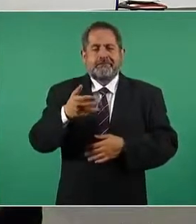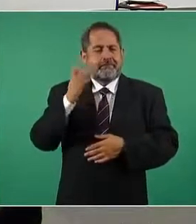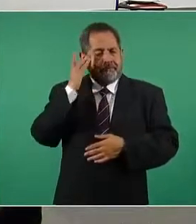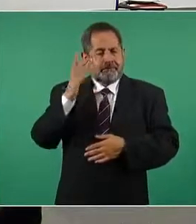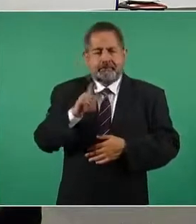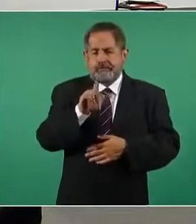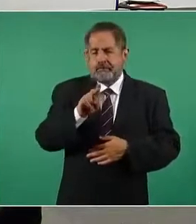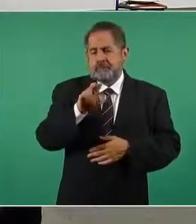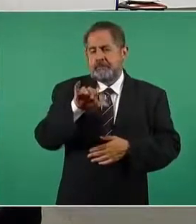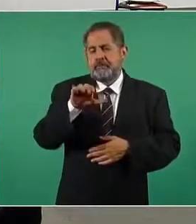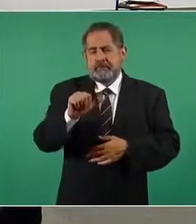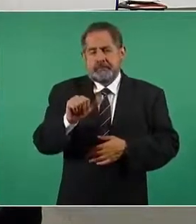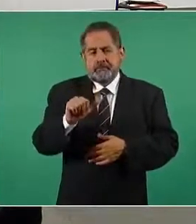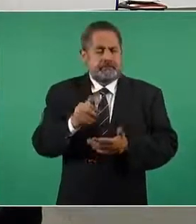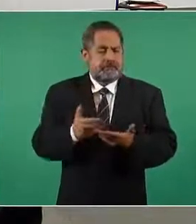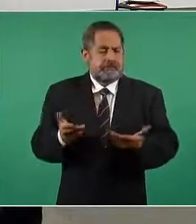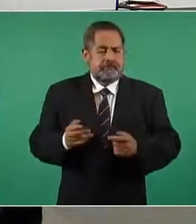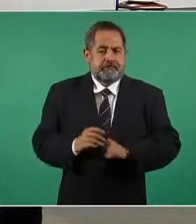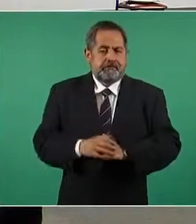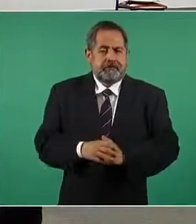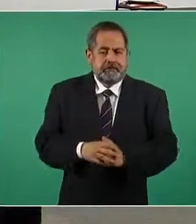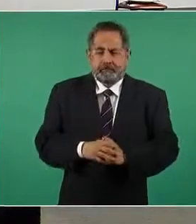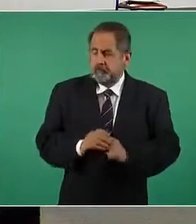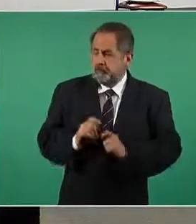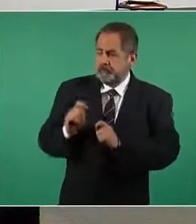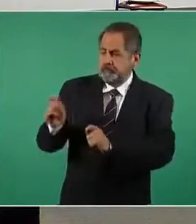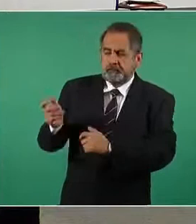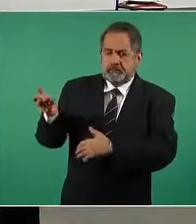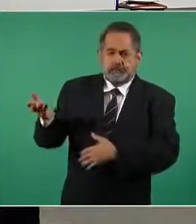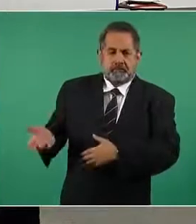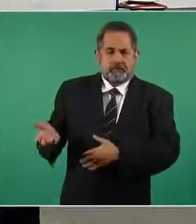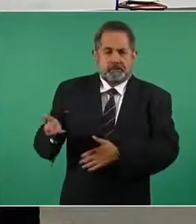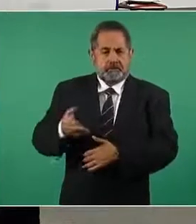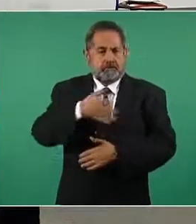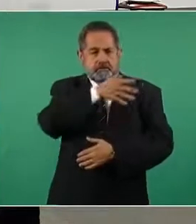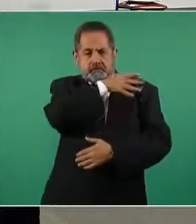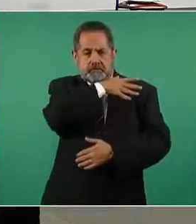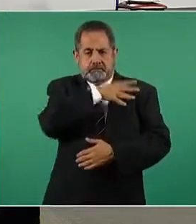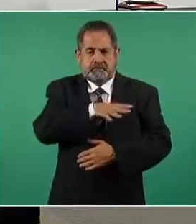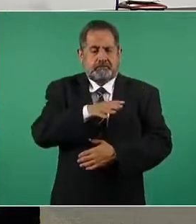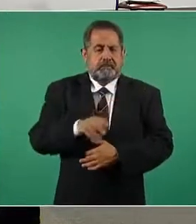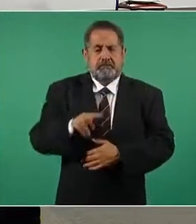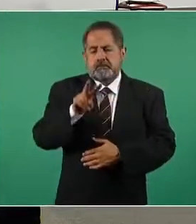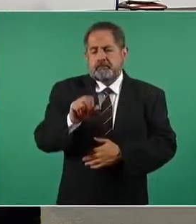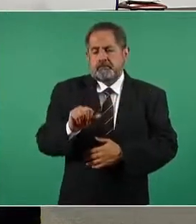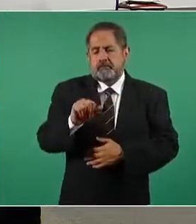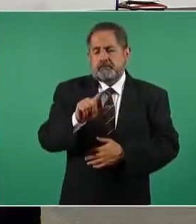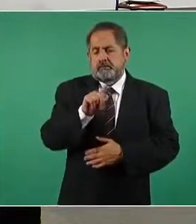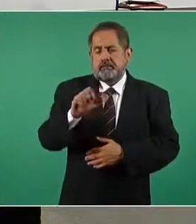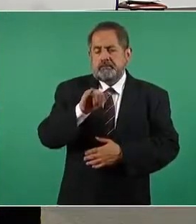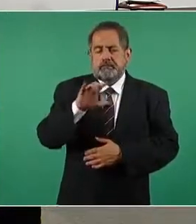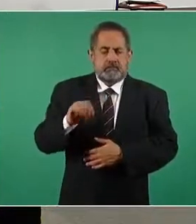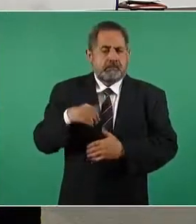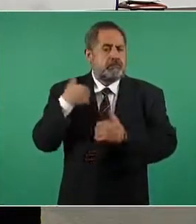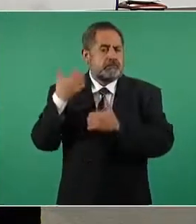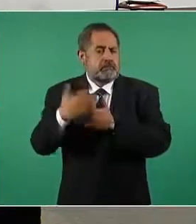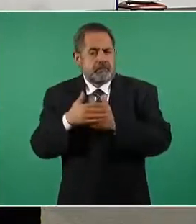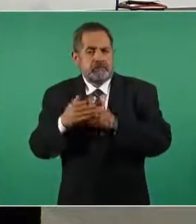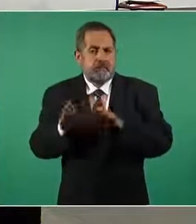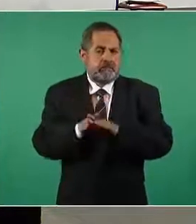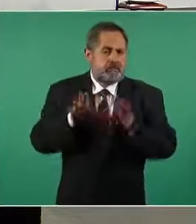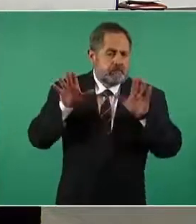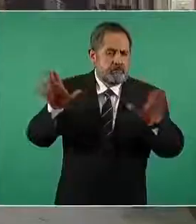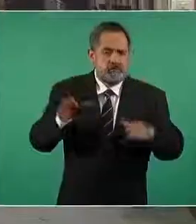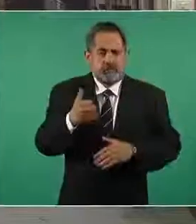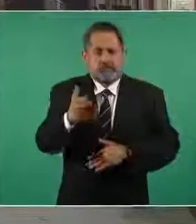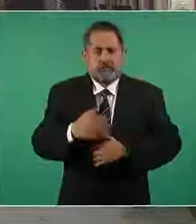Lucía y dejo la palabra al general Vallejo para que explique el proyecto del aeropuerto